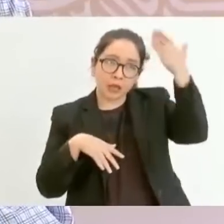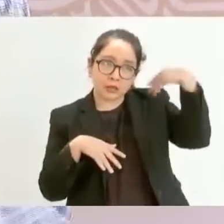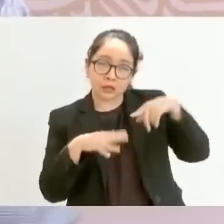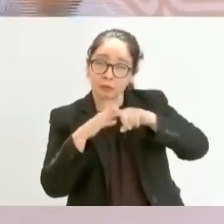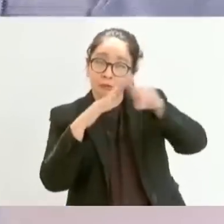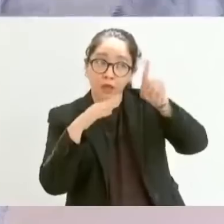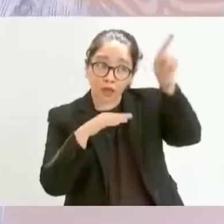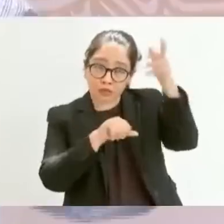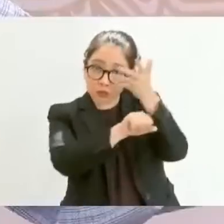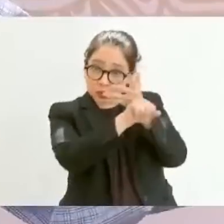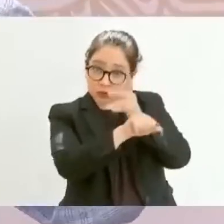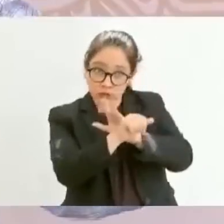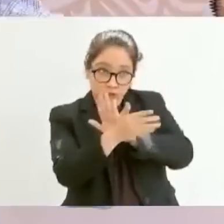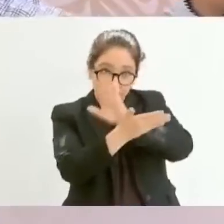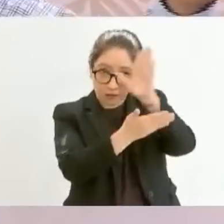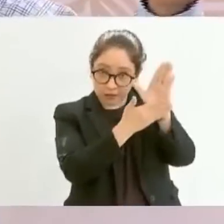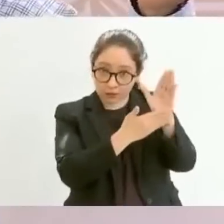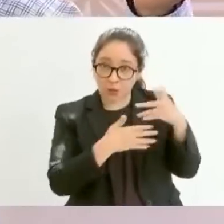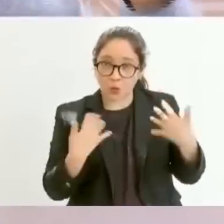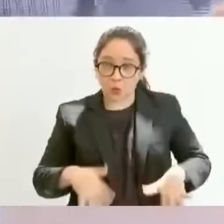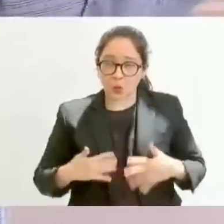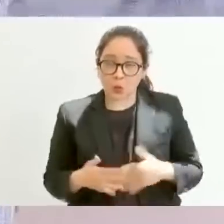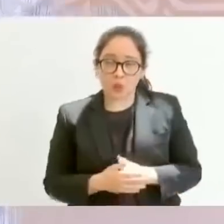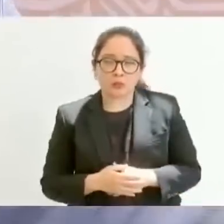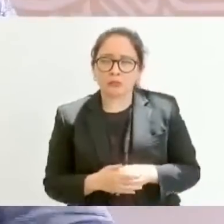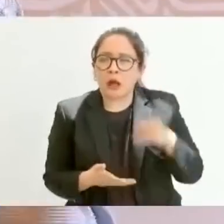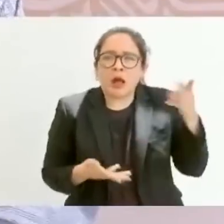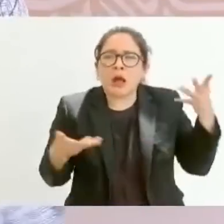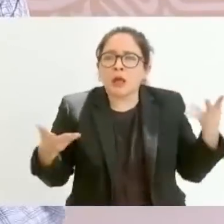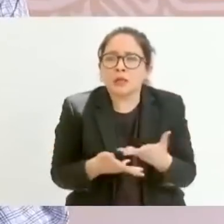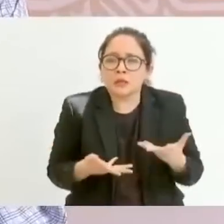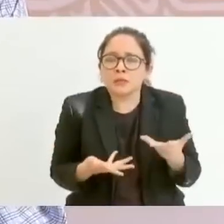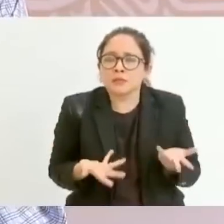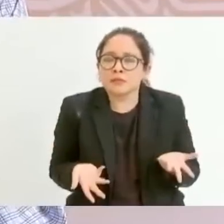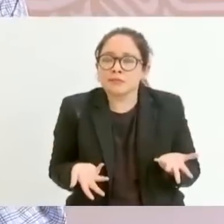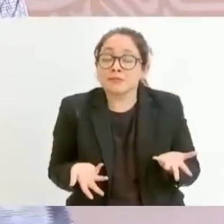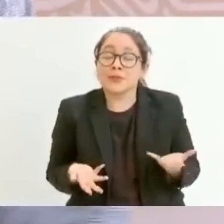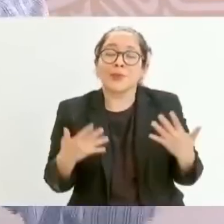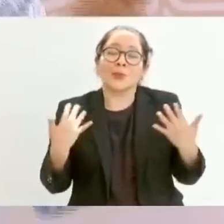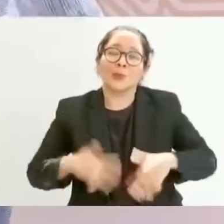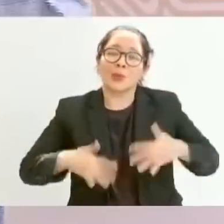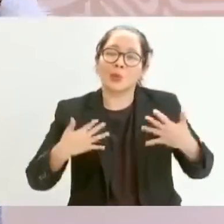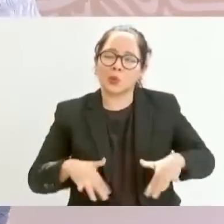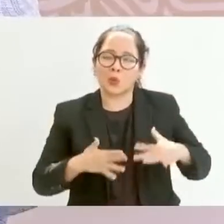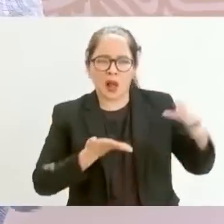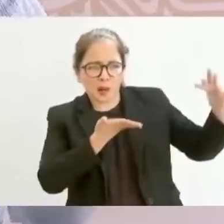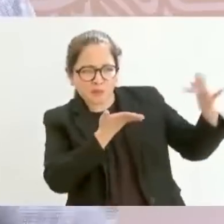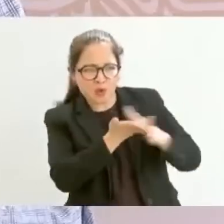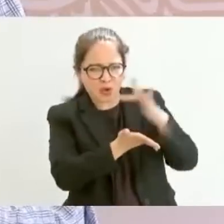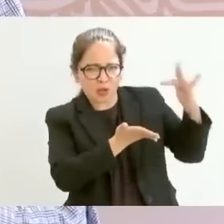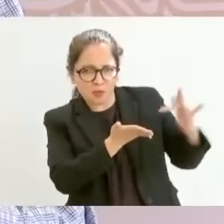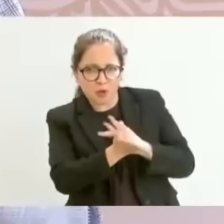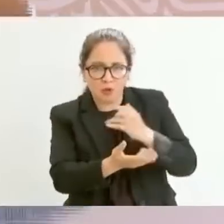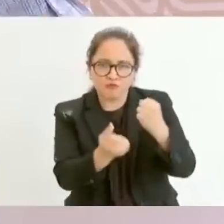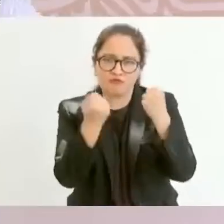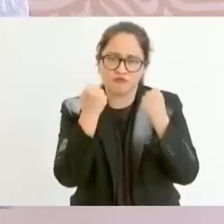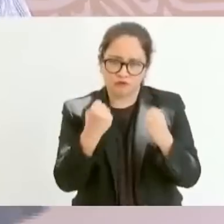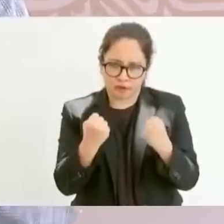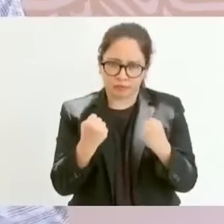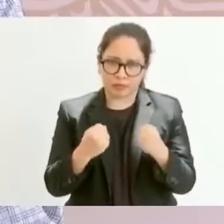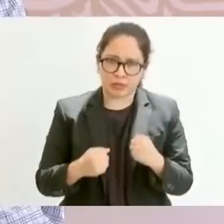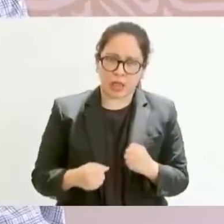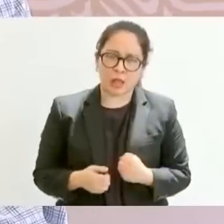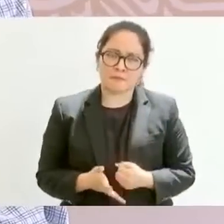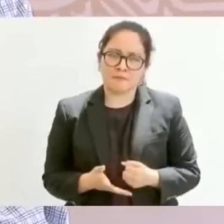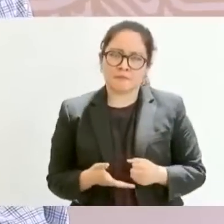Se van a Estados Unidos y ¿qué están haciendo ahora? Nos están apoyando, nos están